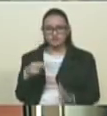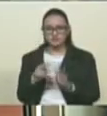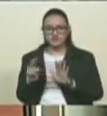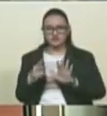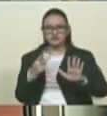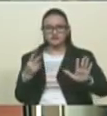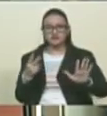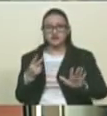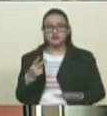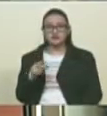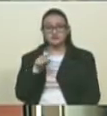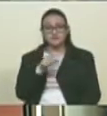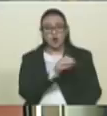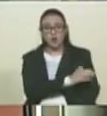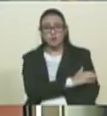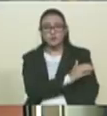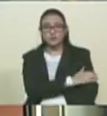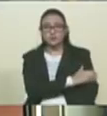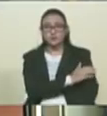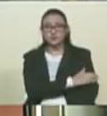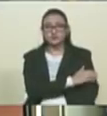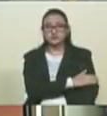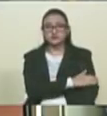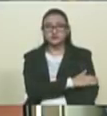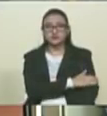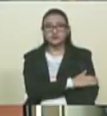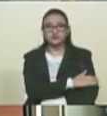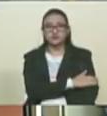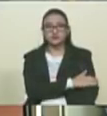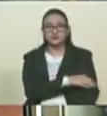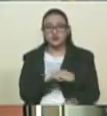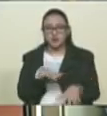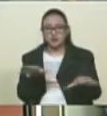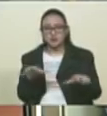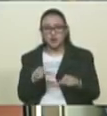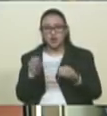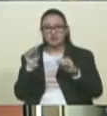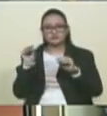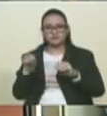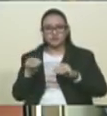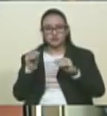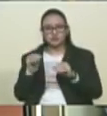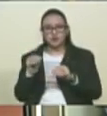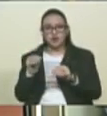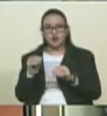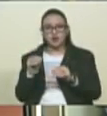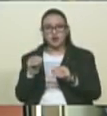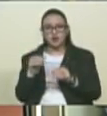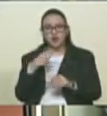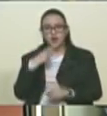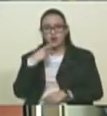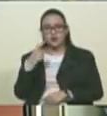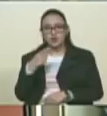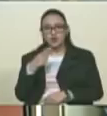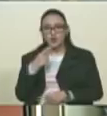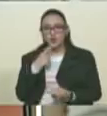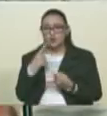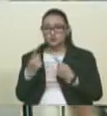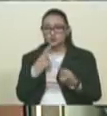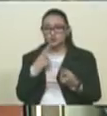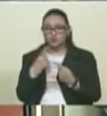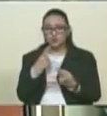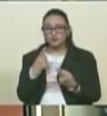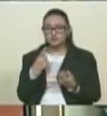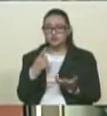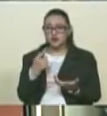la oposición venezolana convocó a una llamada consulta, plebiscito, como ellos quisieran llamar. Sin el concurso